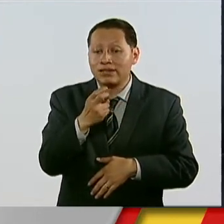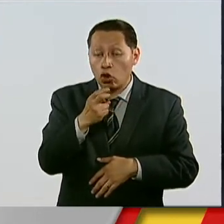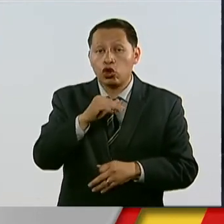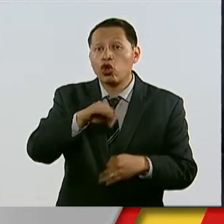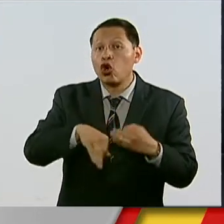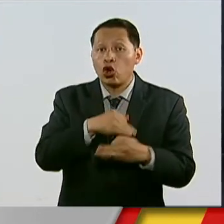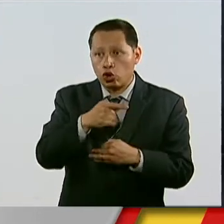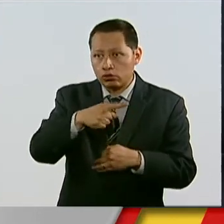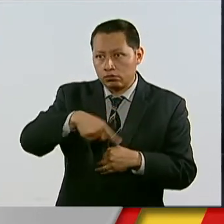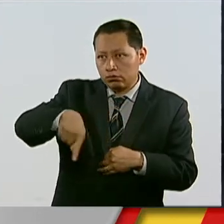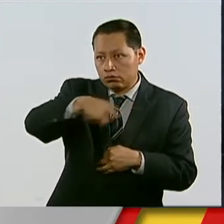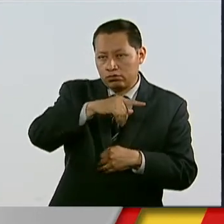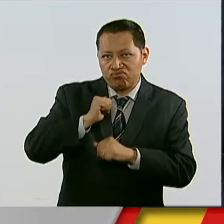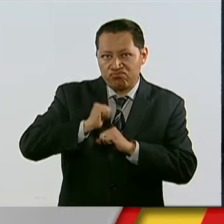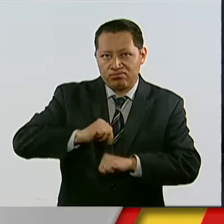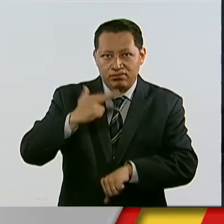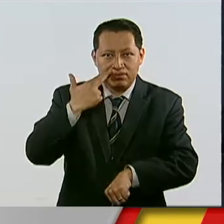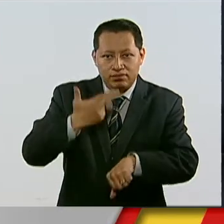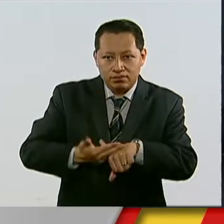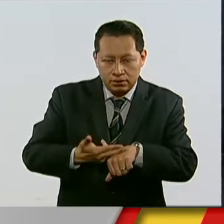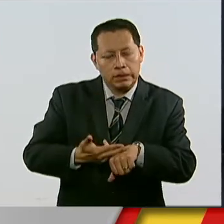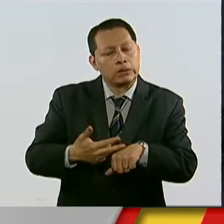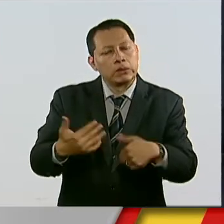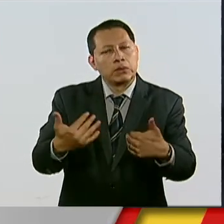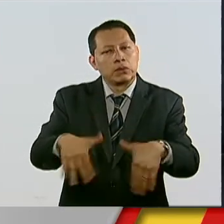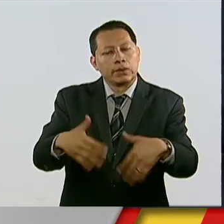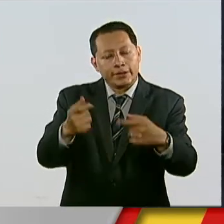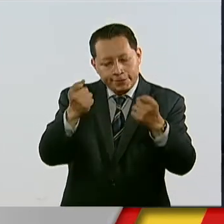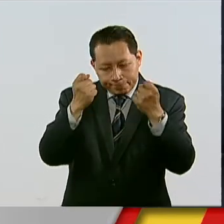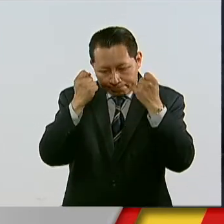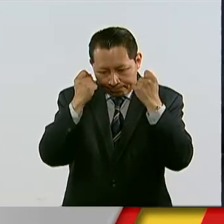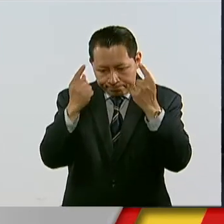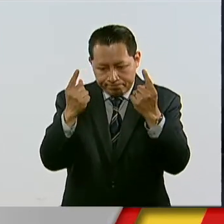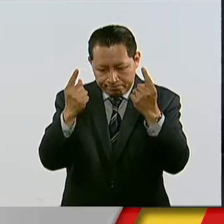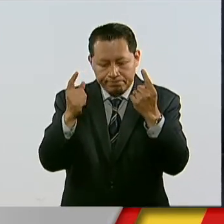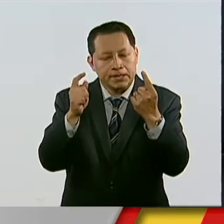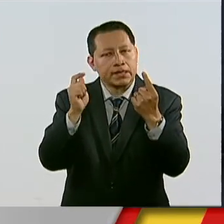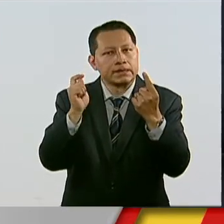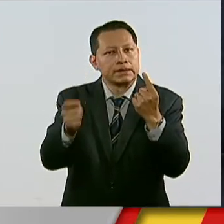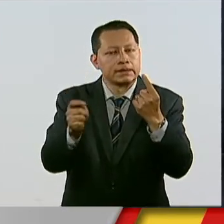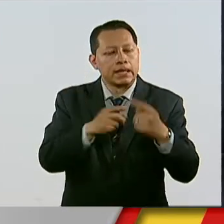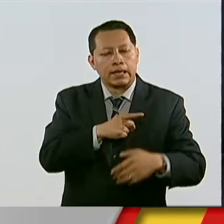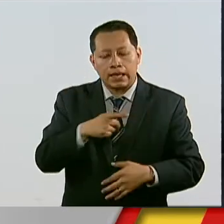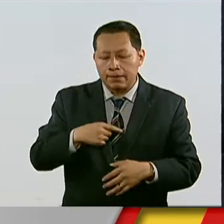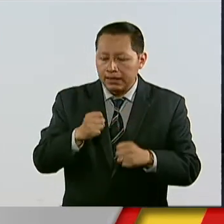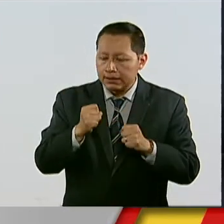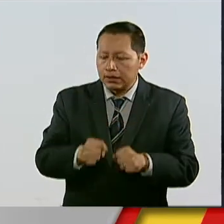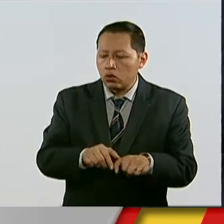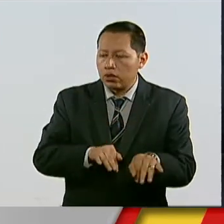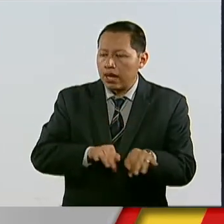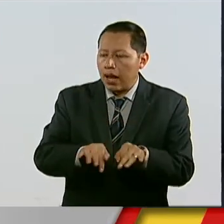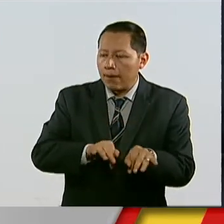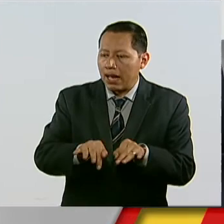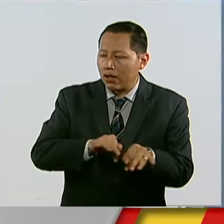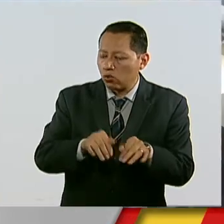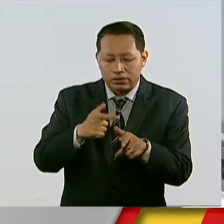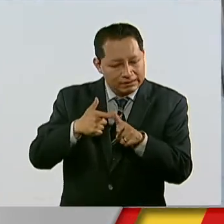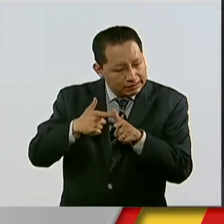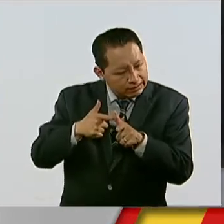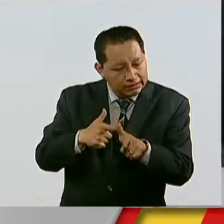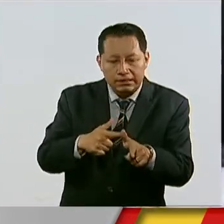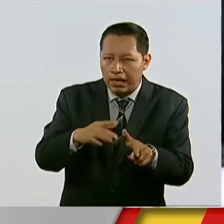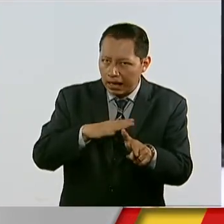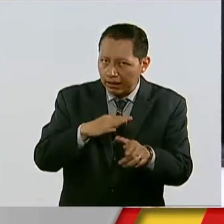en esas responsabilidades, es mi reconocimiento porque debe ser un trabajo consistente y permanente el que se está